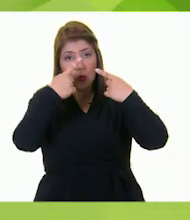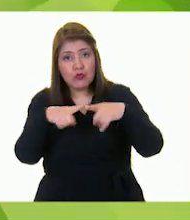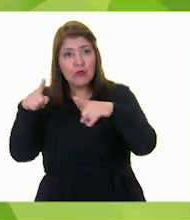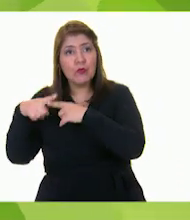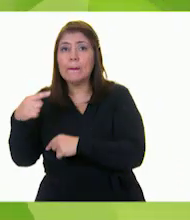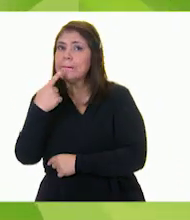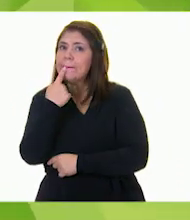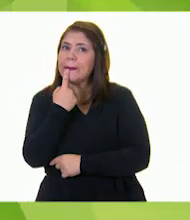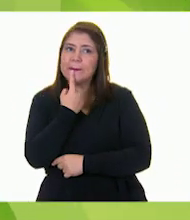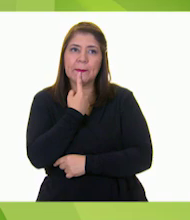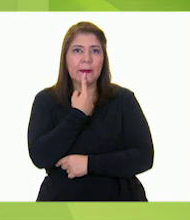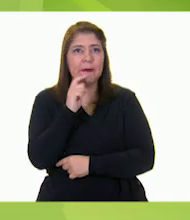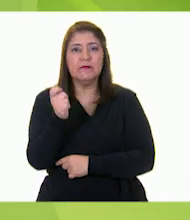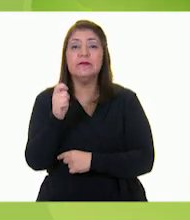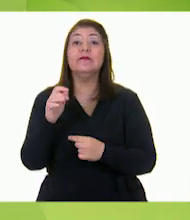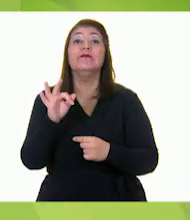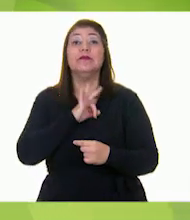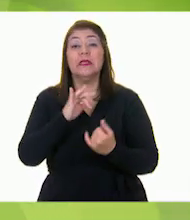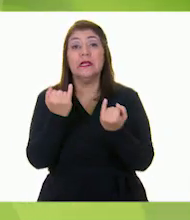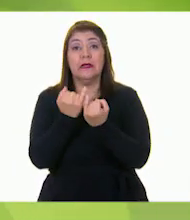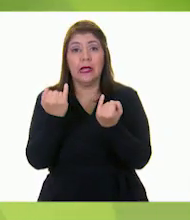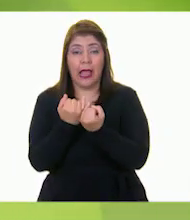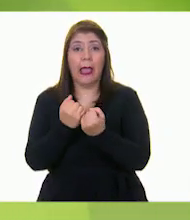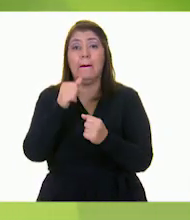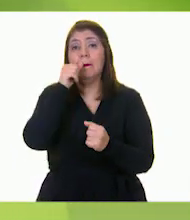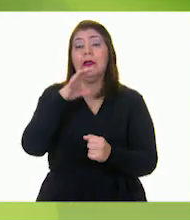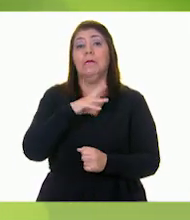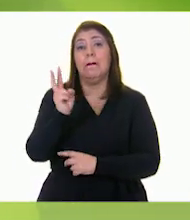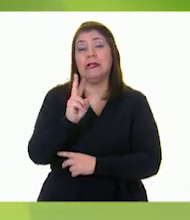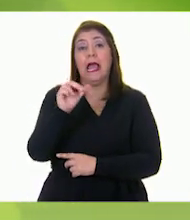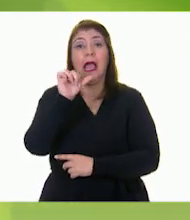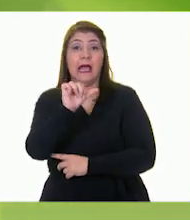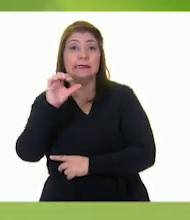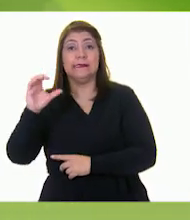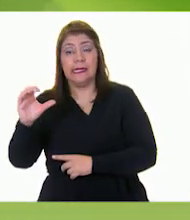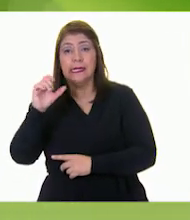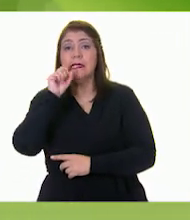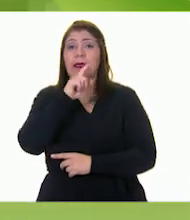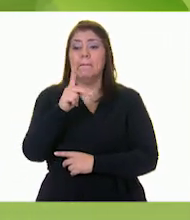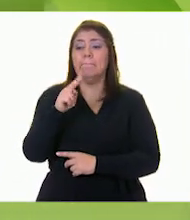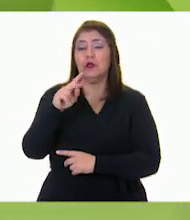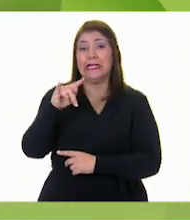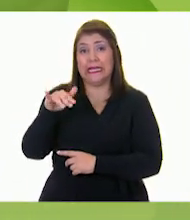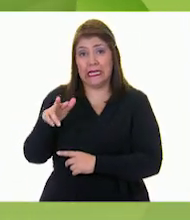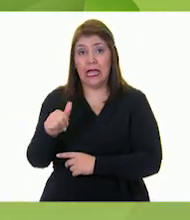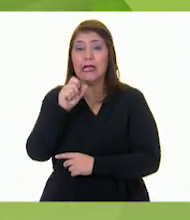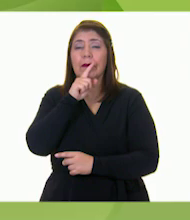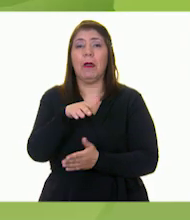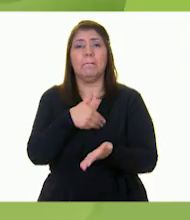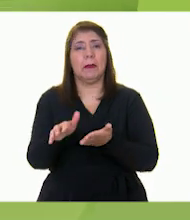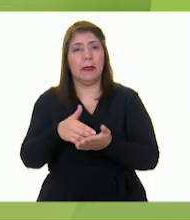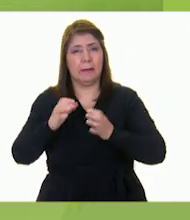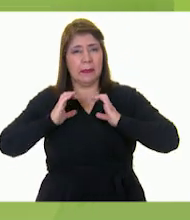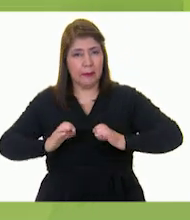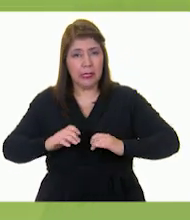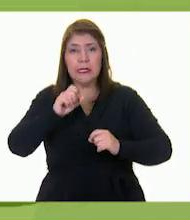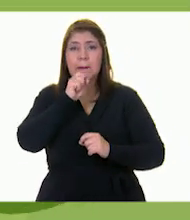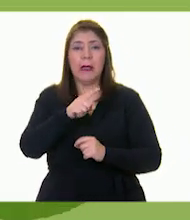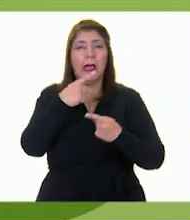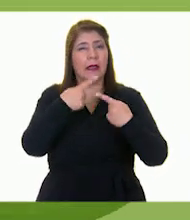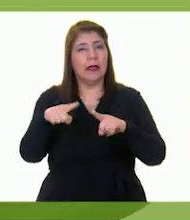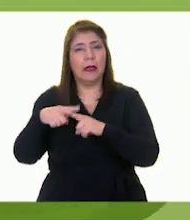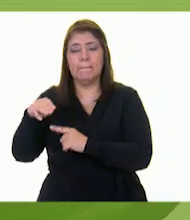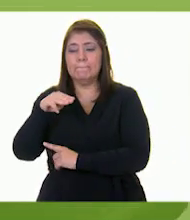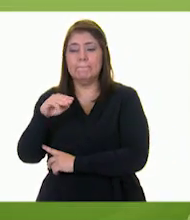de sabores, mucha vitamina A y C, proteínas, fibra y varios minerales que le